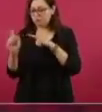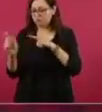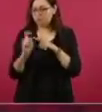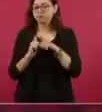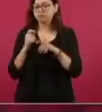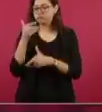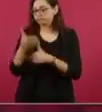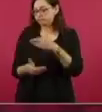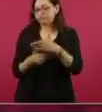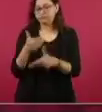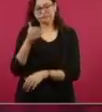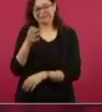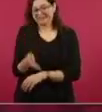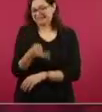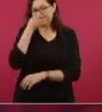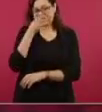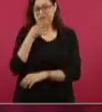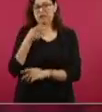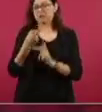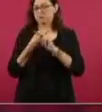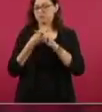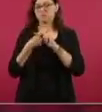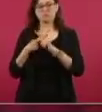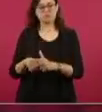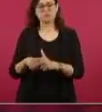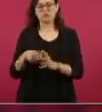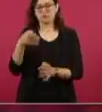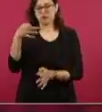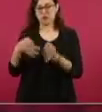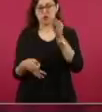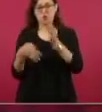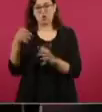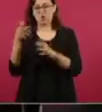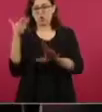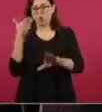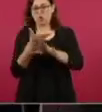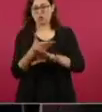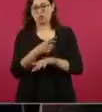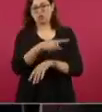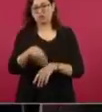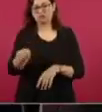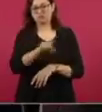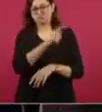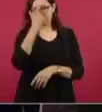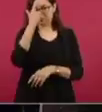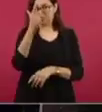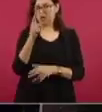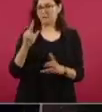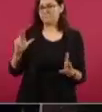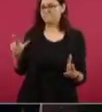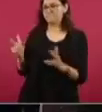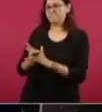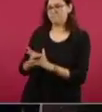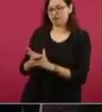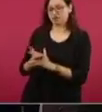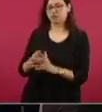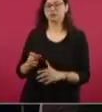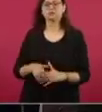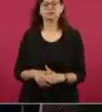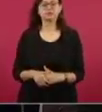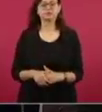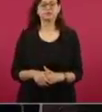en muy breve tiempo con ya la judicialización en contra de presuntos autores materiales e intelectuales vinculados a este hecho